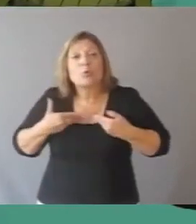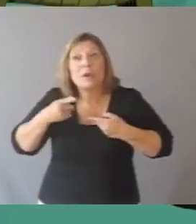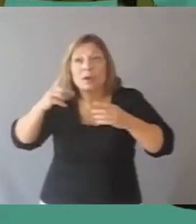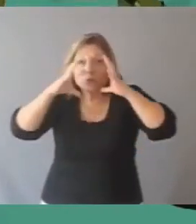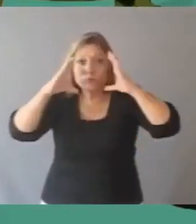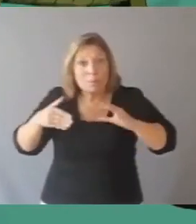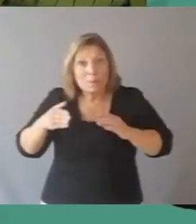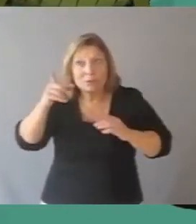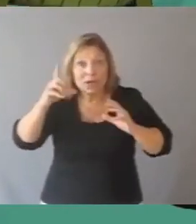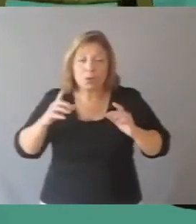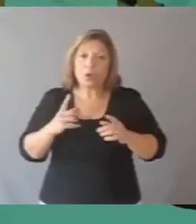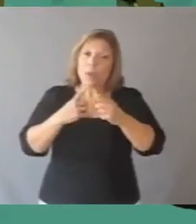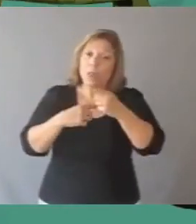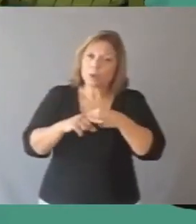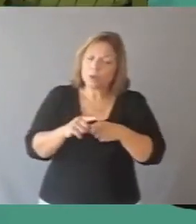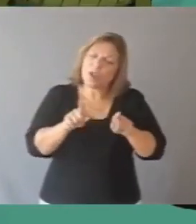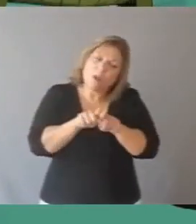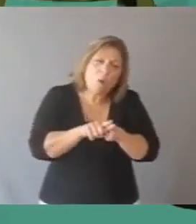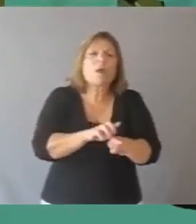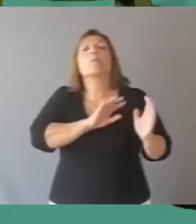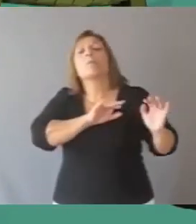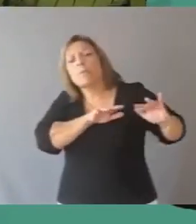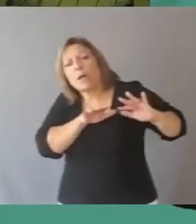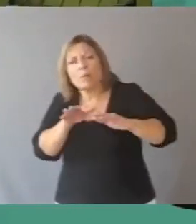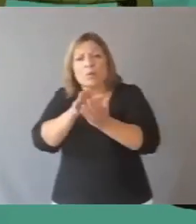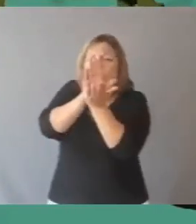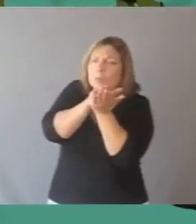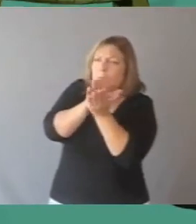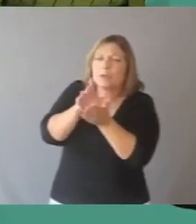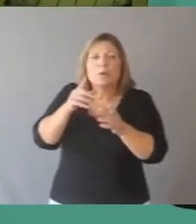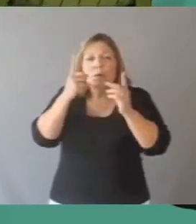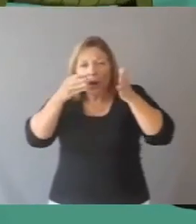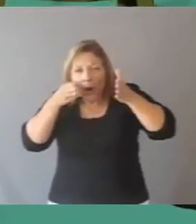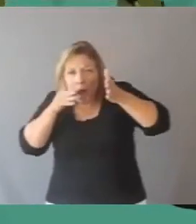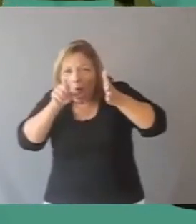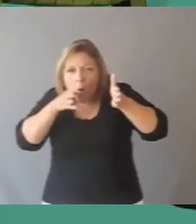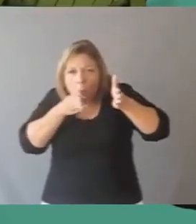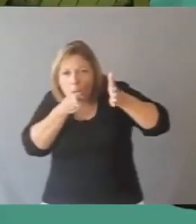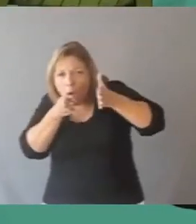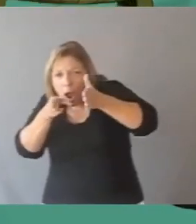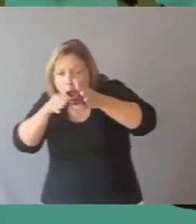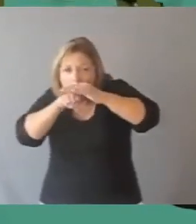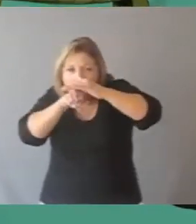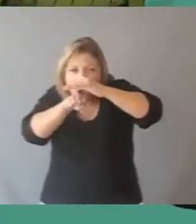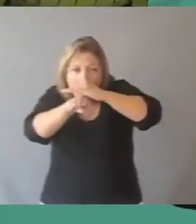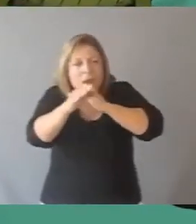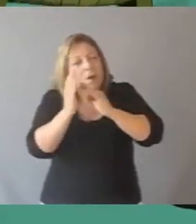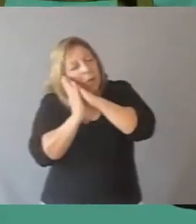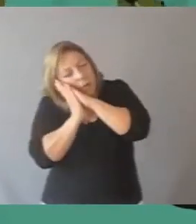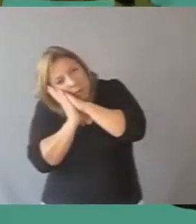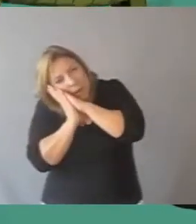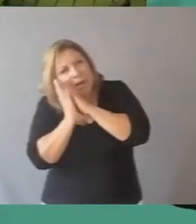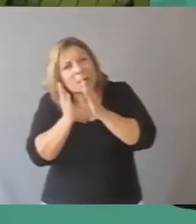con los yacarés. Pero a pesar de todo, fueron corriendo a ver al surubí que vivía en una gruta grandísima en la orilla del río Paraná y que